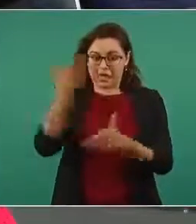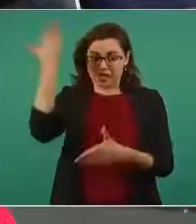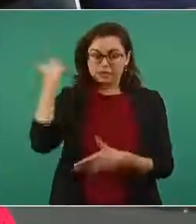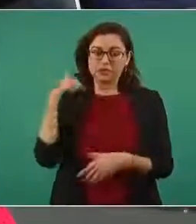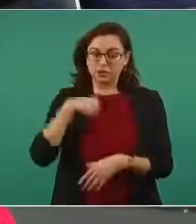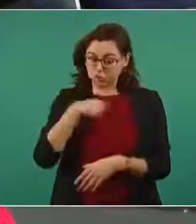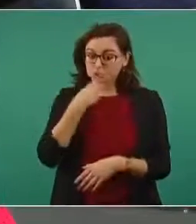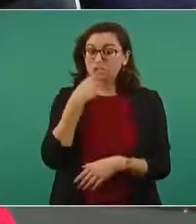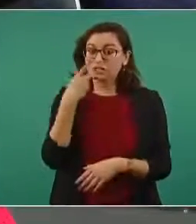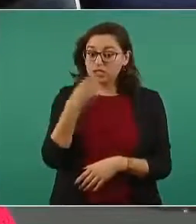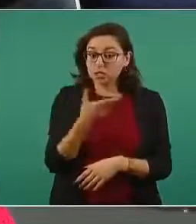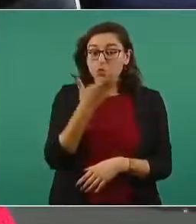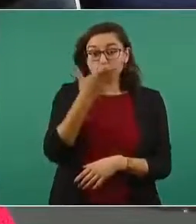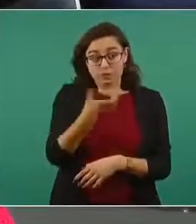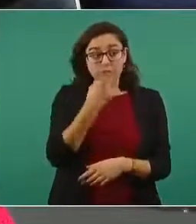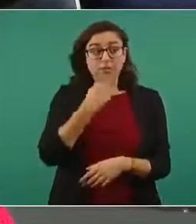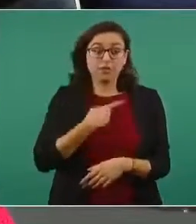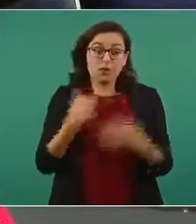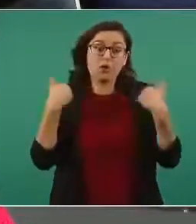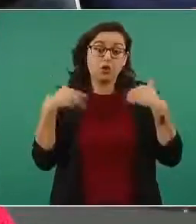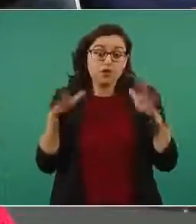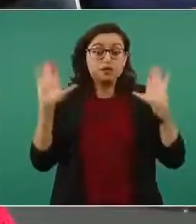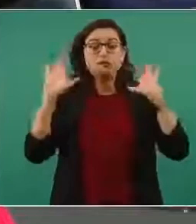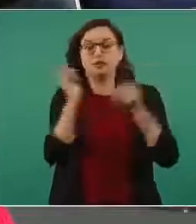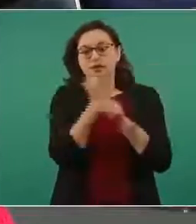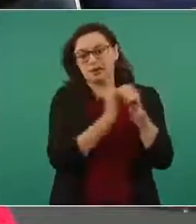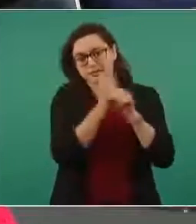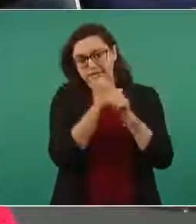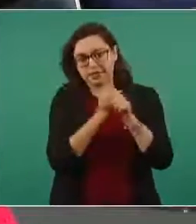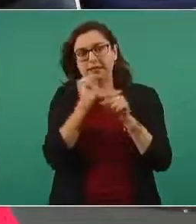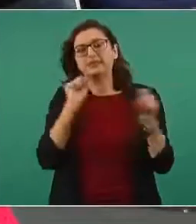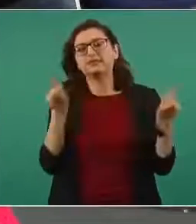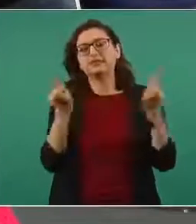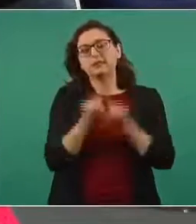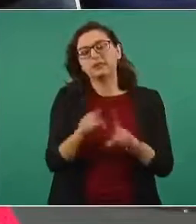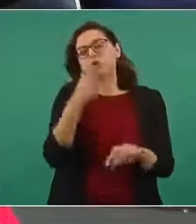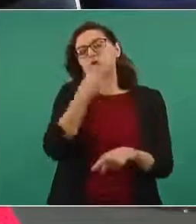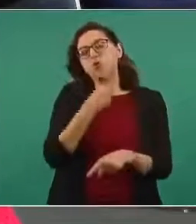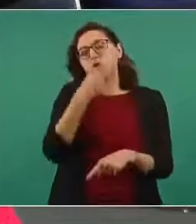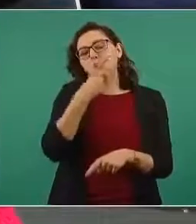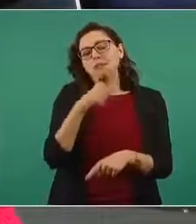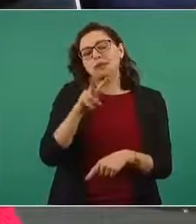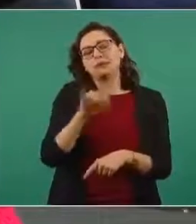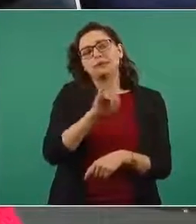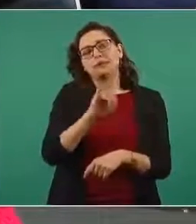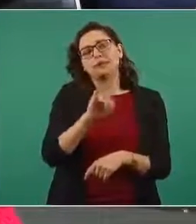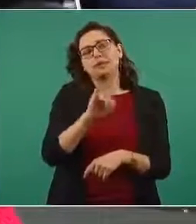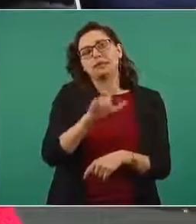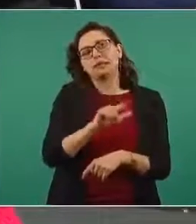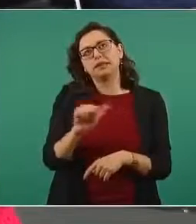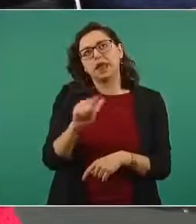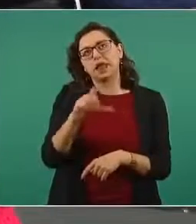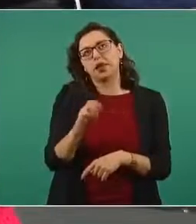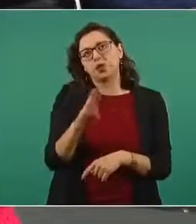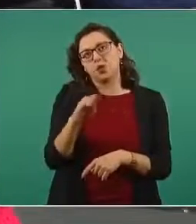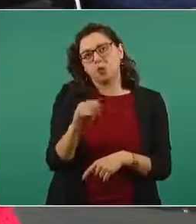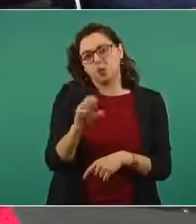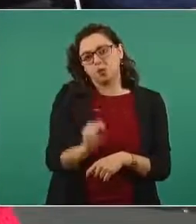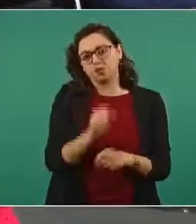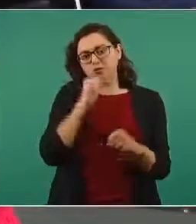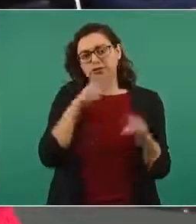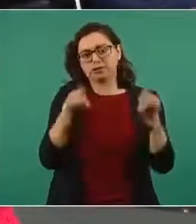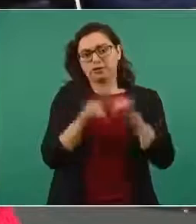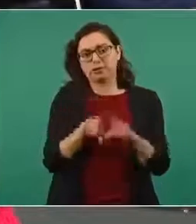ofreció investigarlo también que está Mario Villalobos metido también en la en el presunto